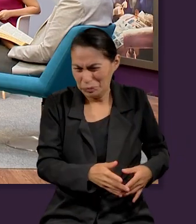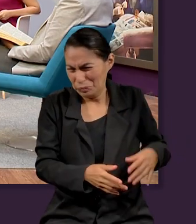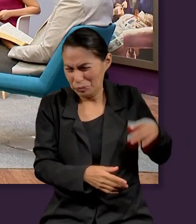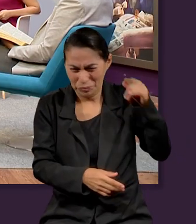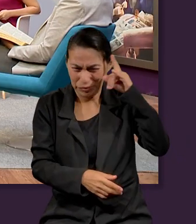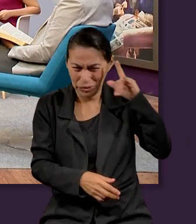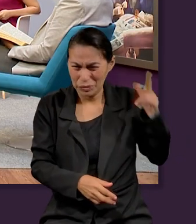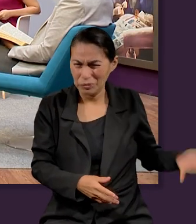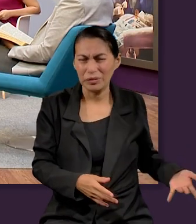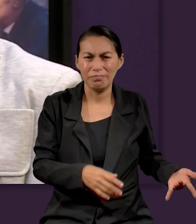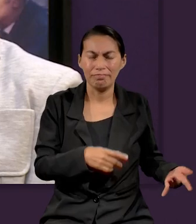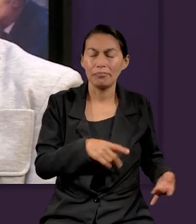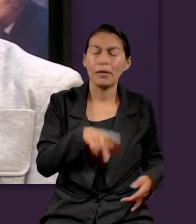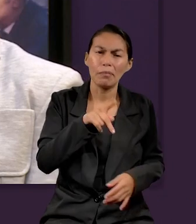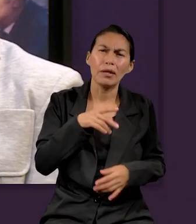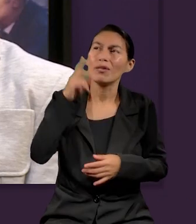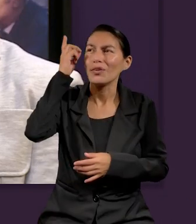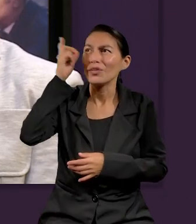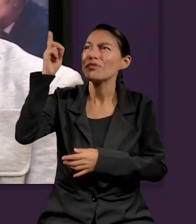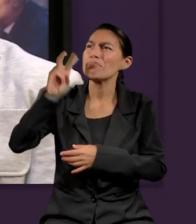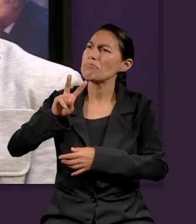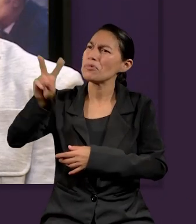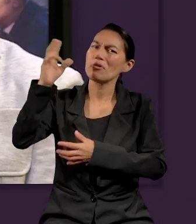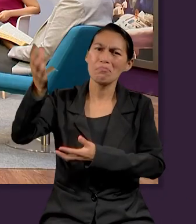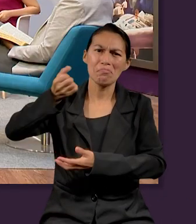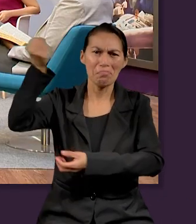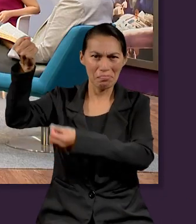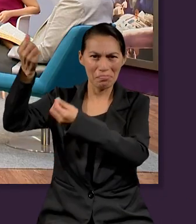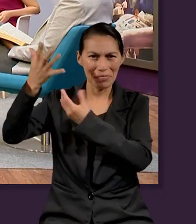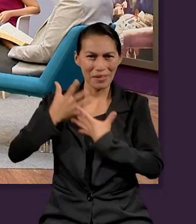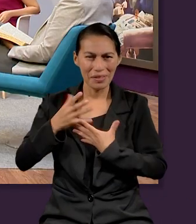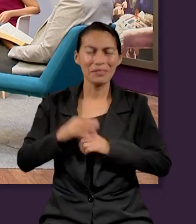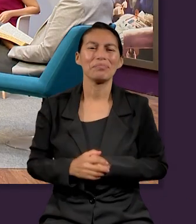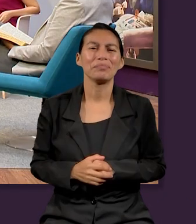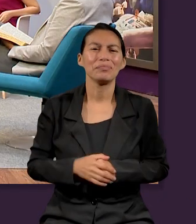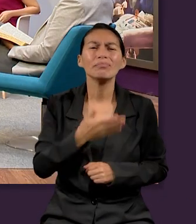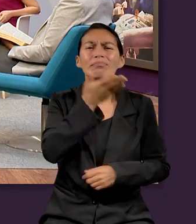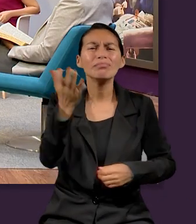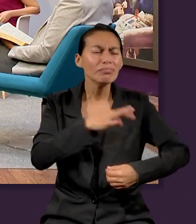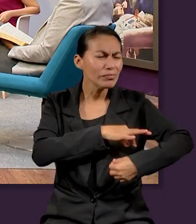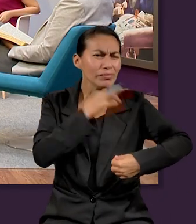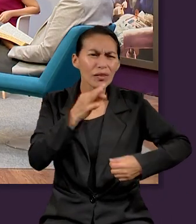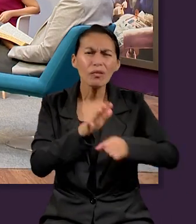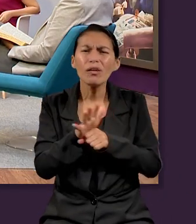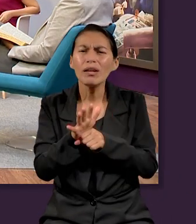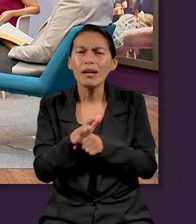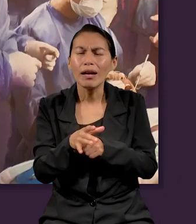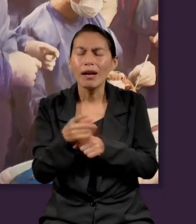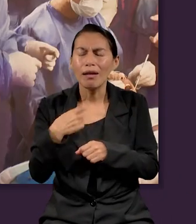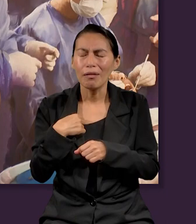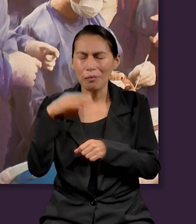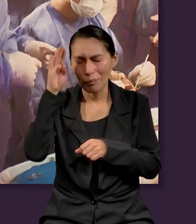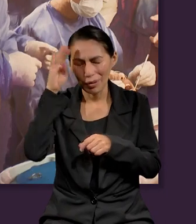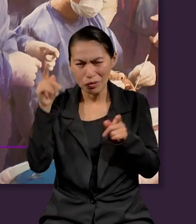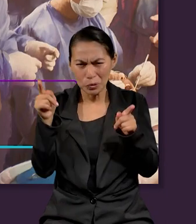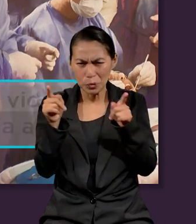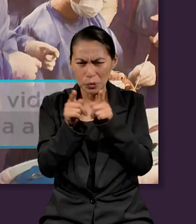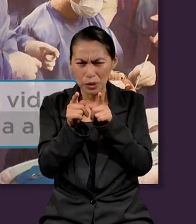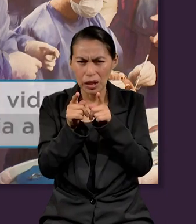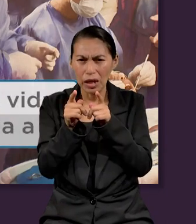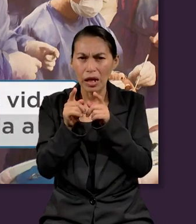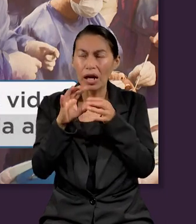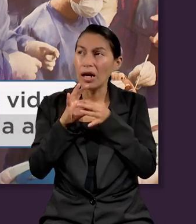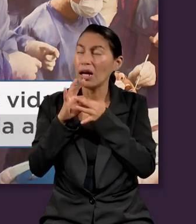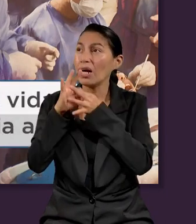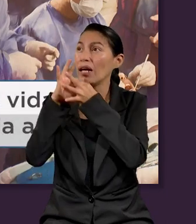dar la victoria. Nos ofrece la victoria. ¿Con qué frases se quedan del estudio de esta semana? Bueno, yo me quedo con la frase de que debemos aceptar a